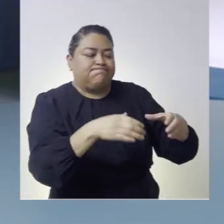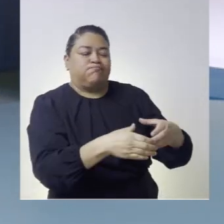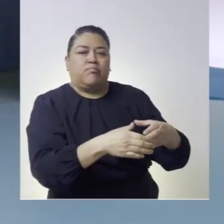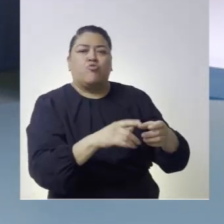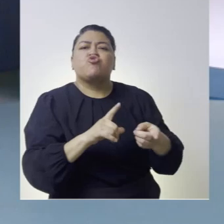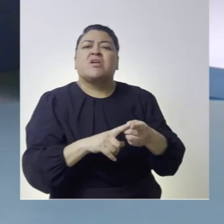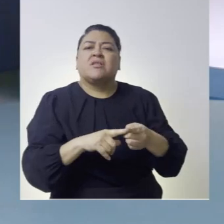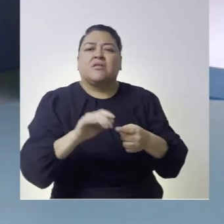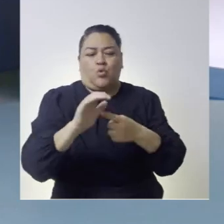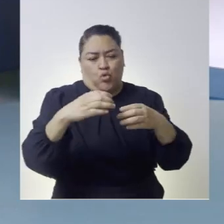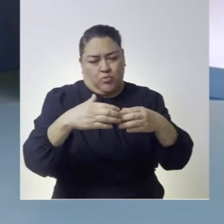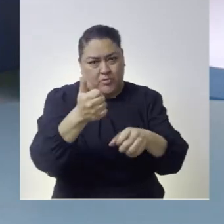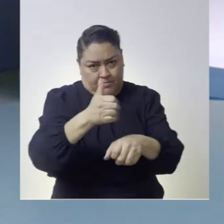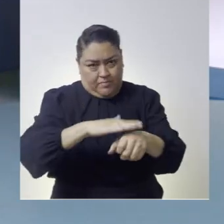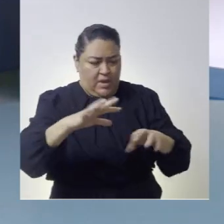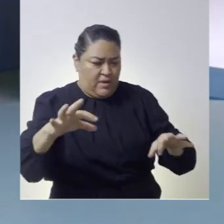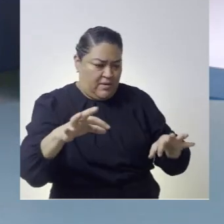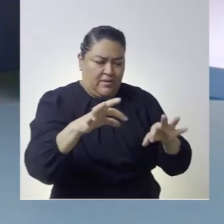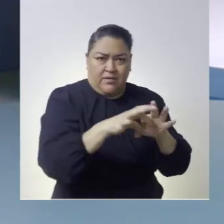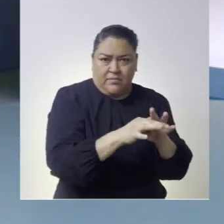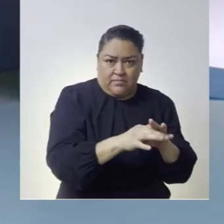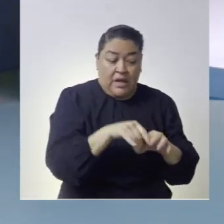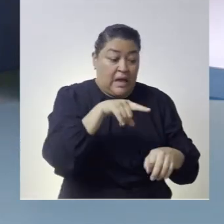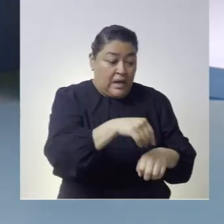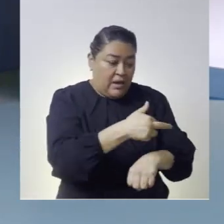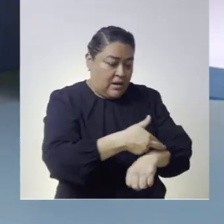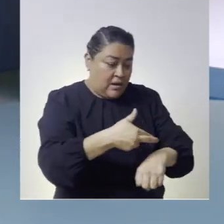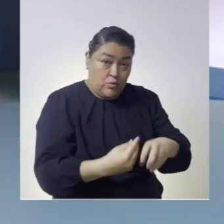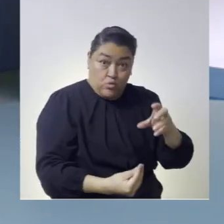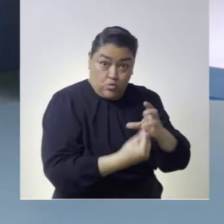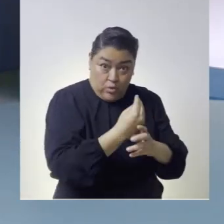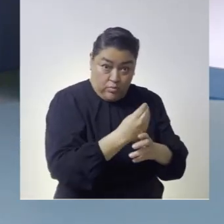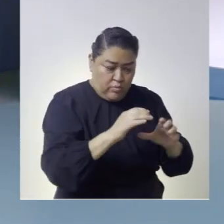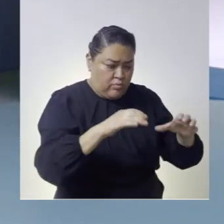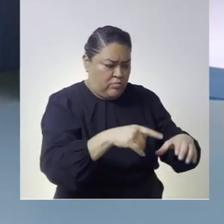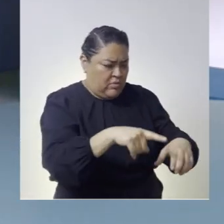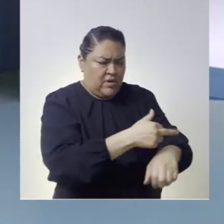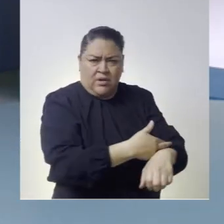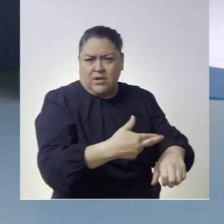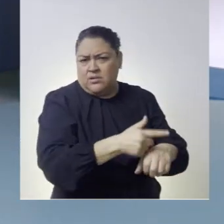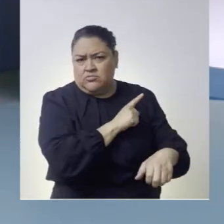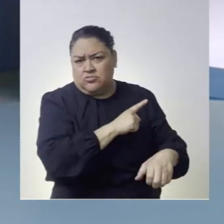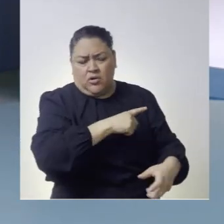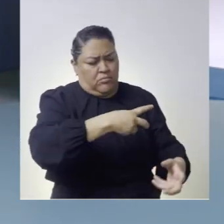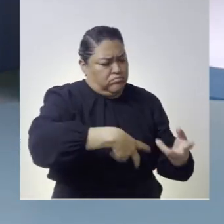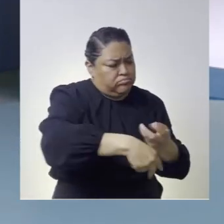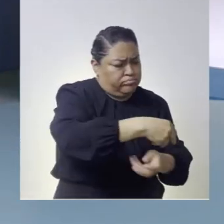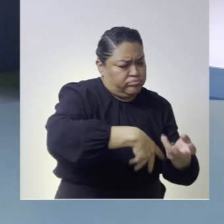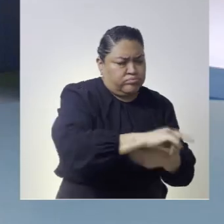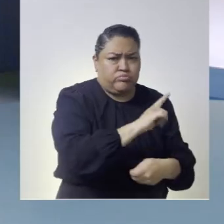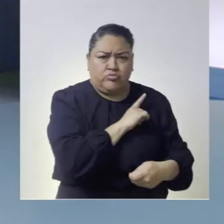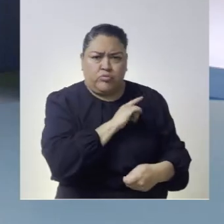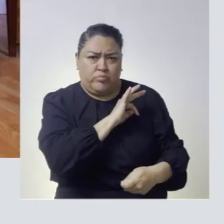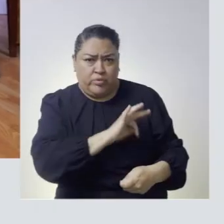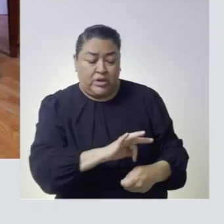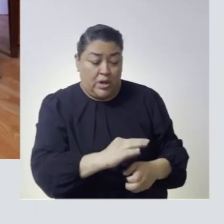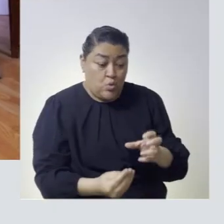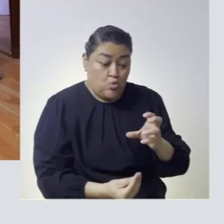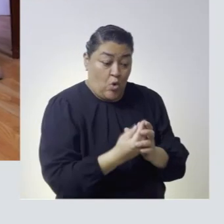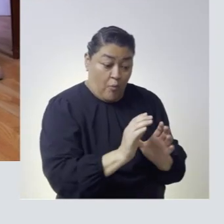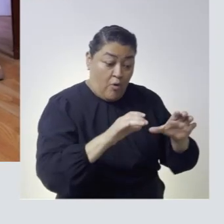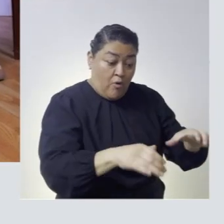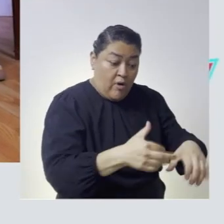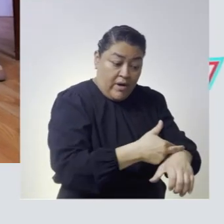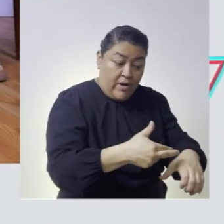auxiliar de la comisión de administración y para el desempeño de sus funciones cuenta con autonomía técnica y operativa su